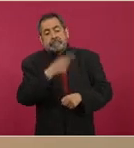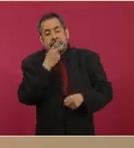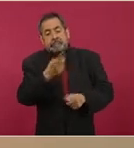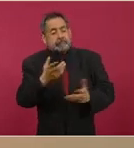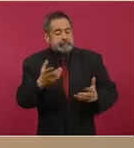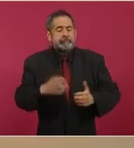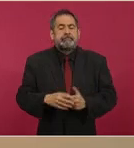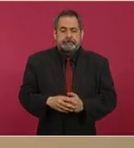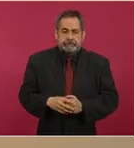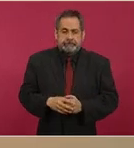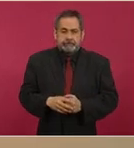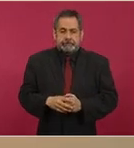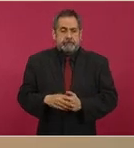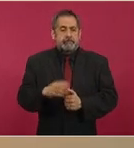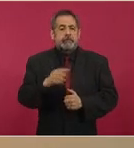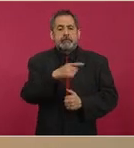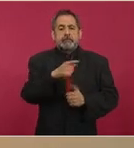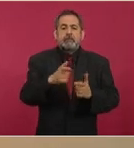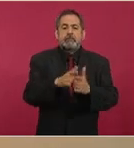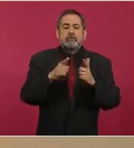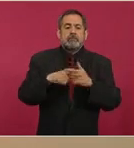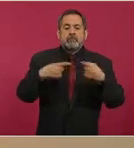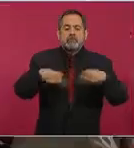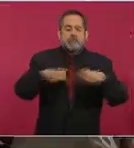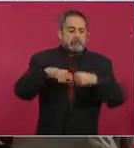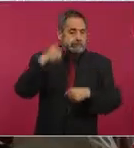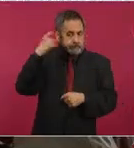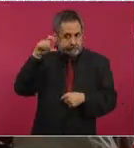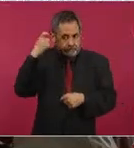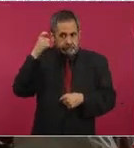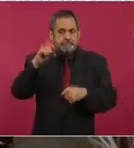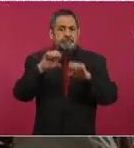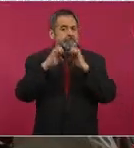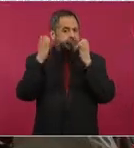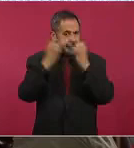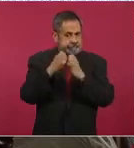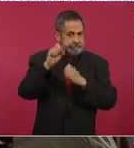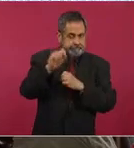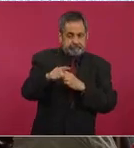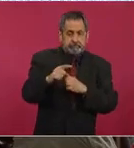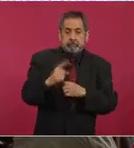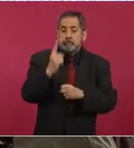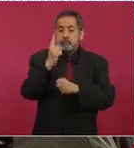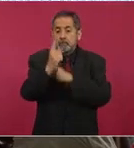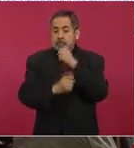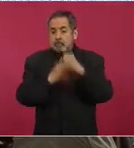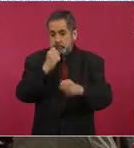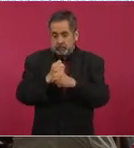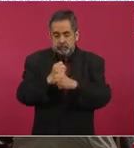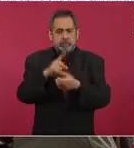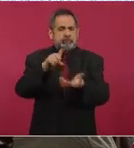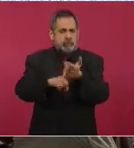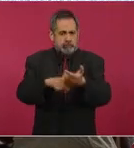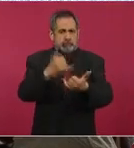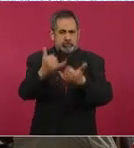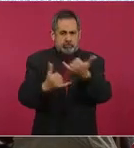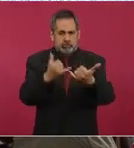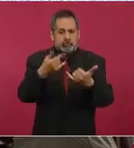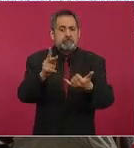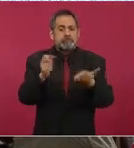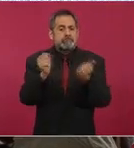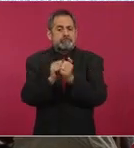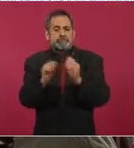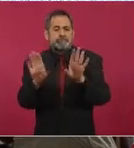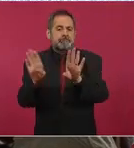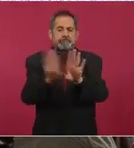caso del Club Querétaro y el Estado Corregidora, van a jugar un año a puerta cerrada, jugando como